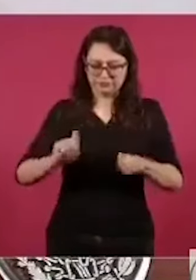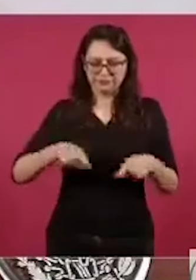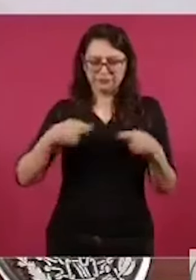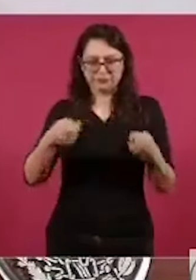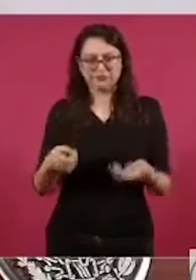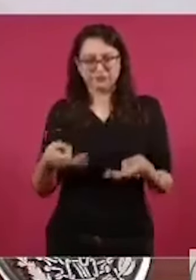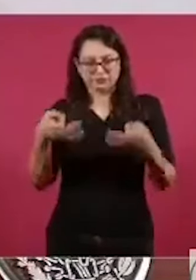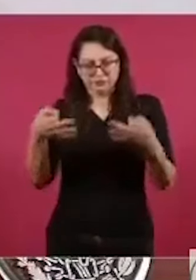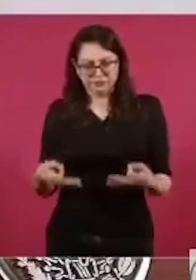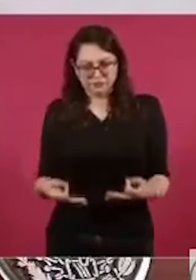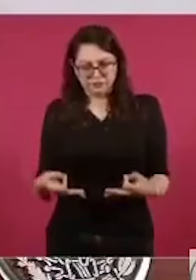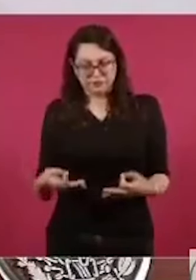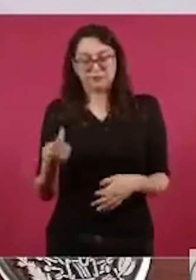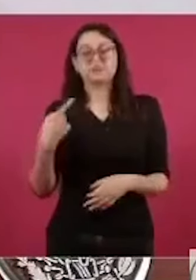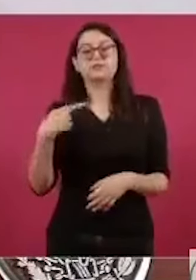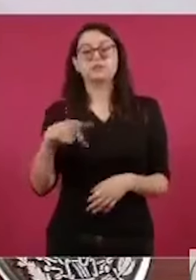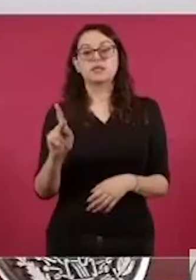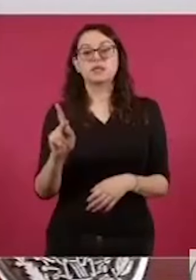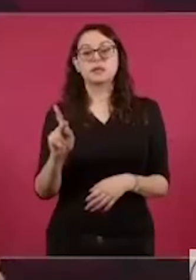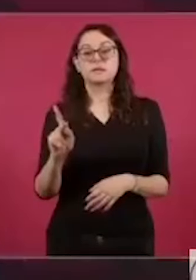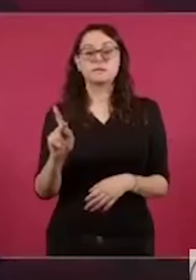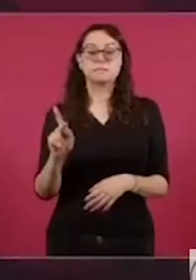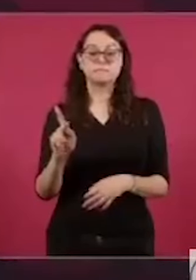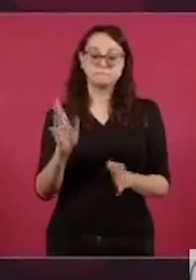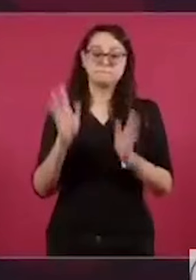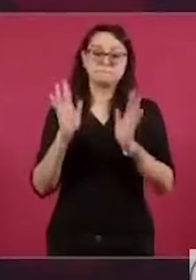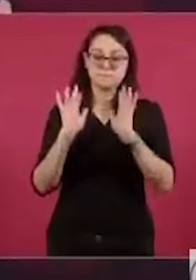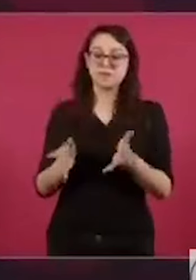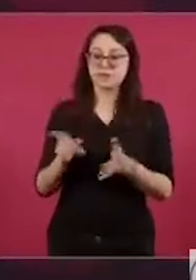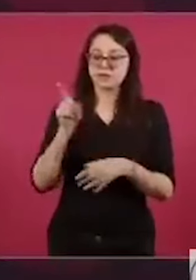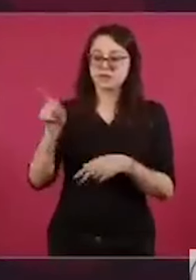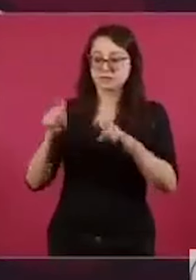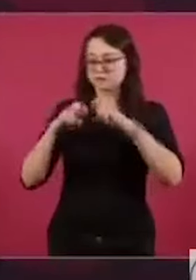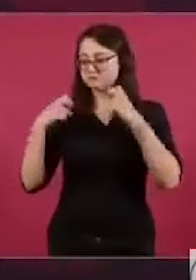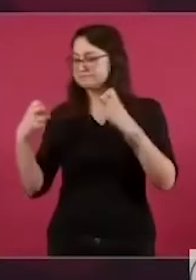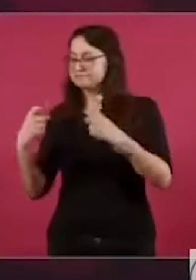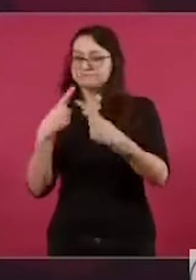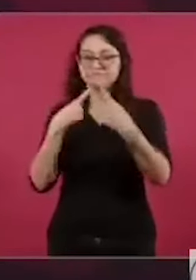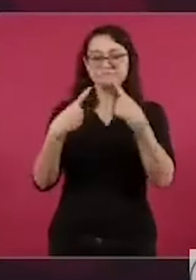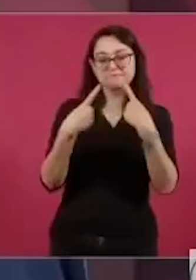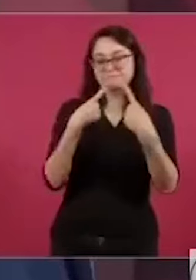la reunión de deliberación entre los